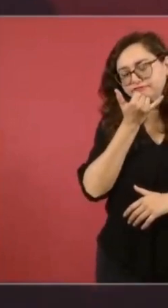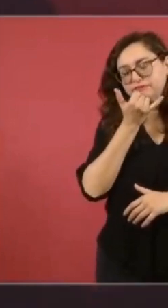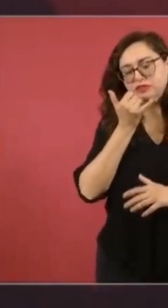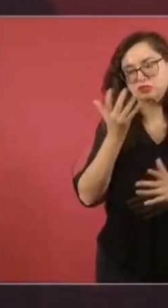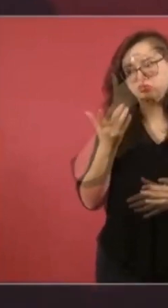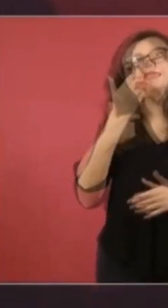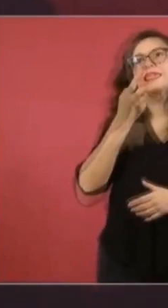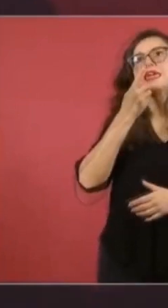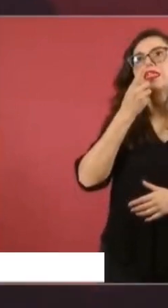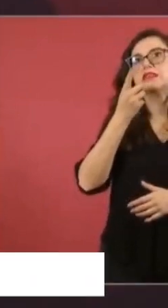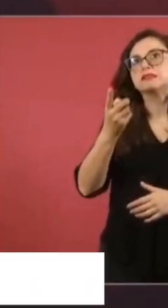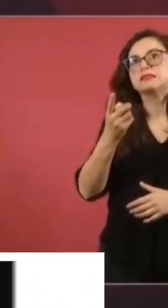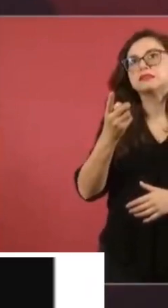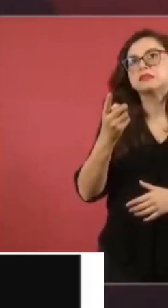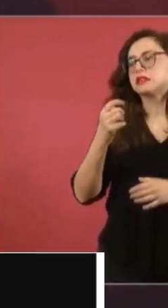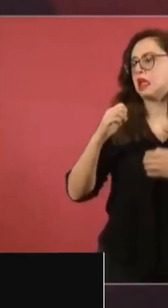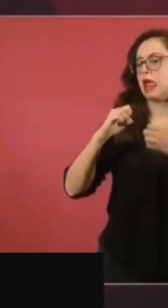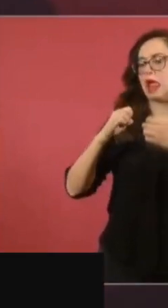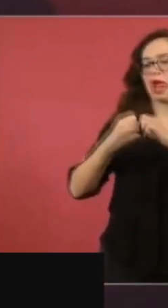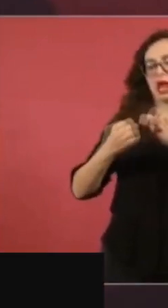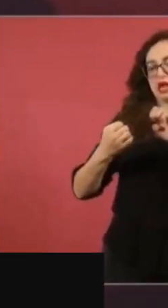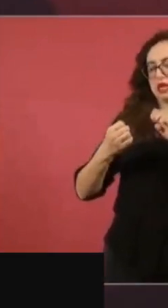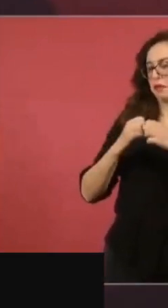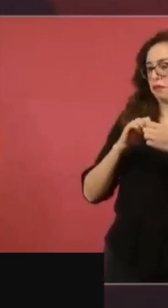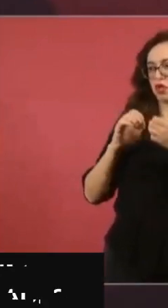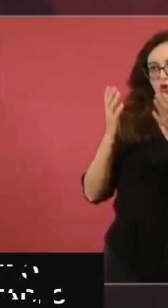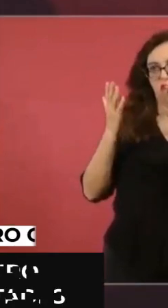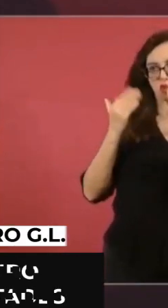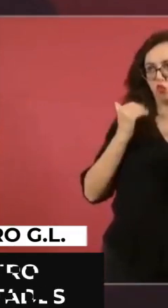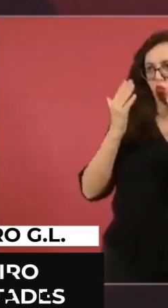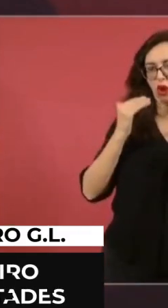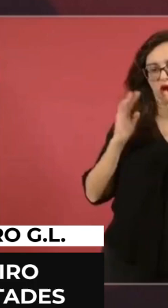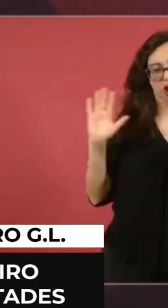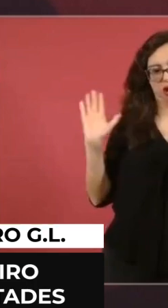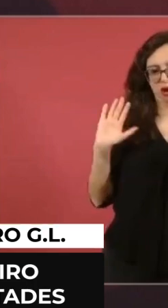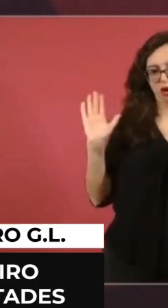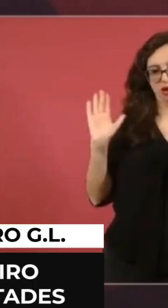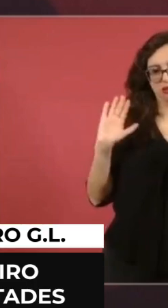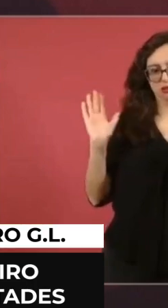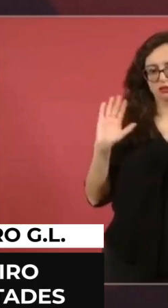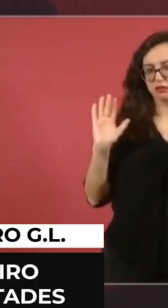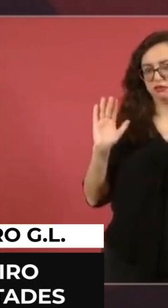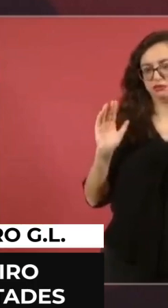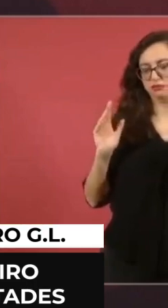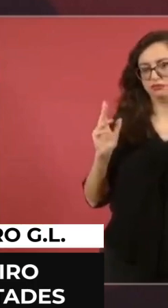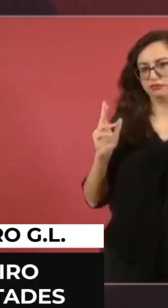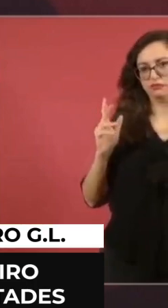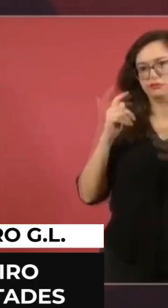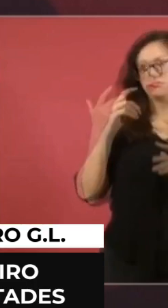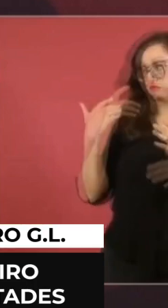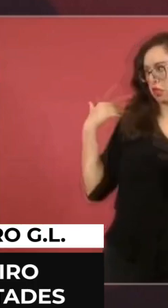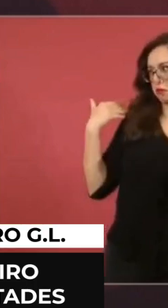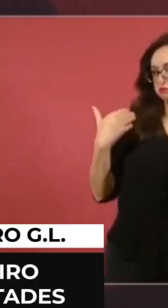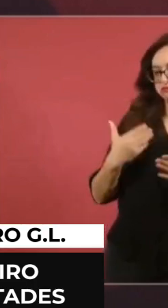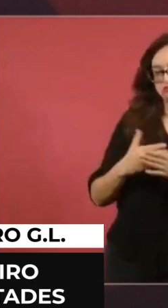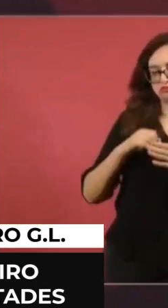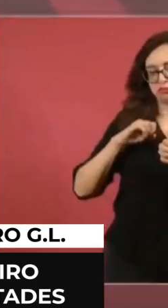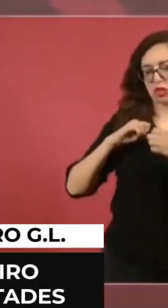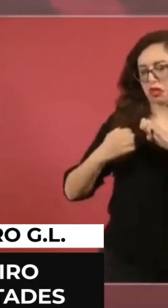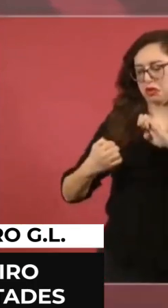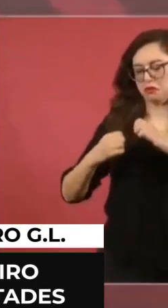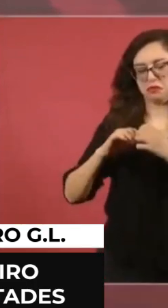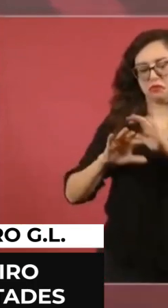enemigo, porque no tengo enemigos ni quiero tenerlos, tengo